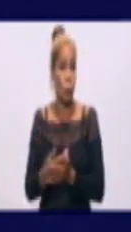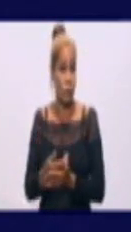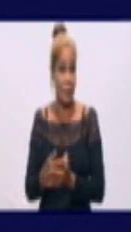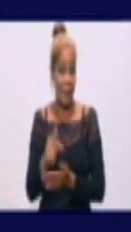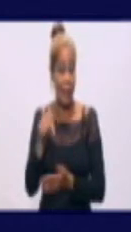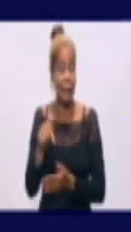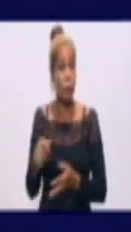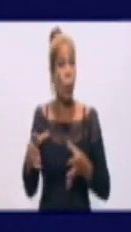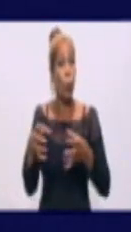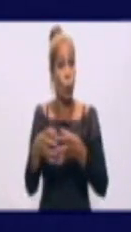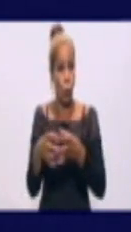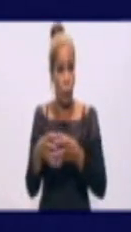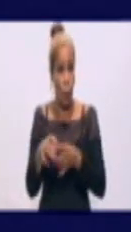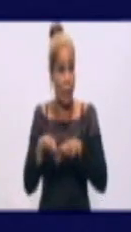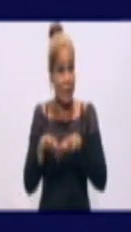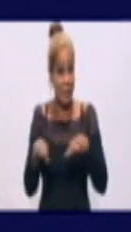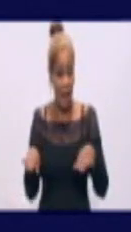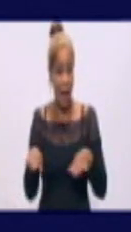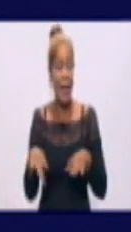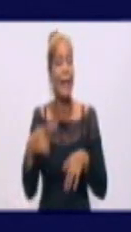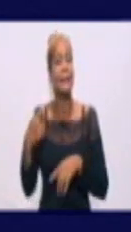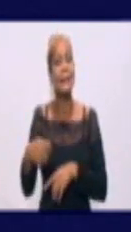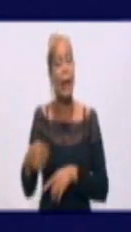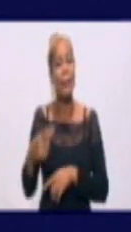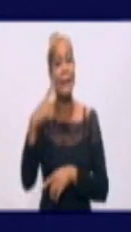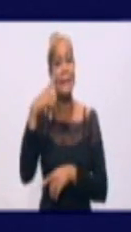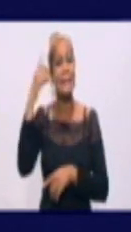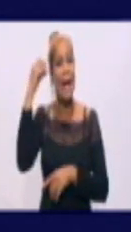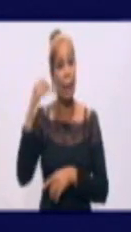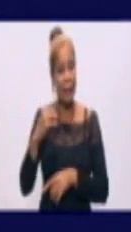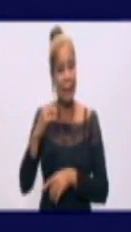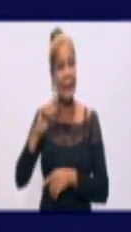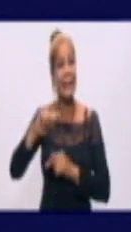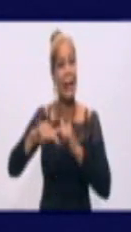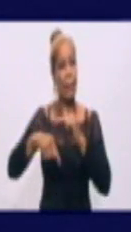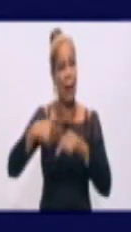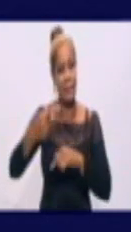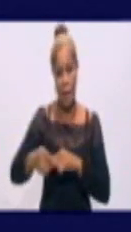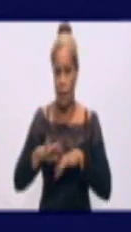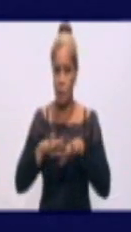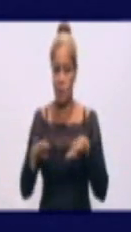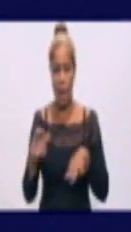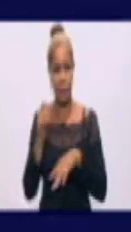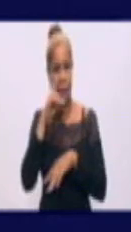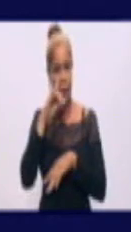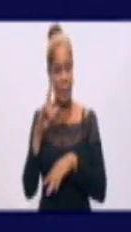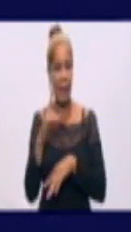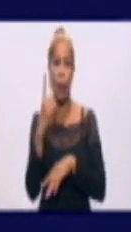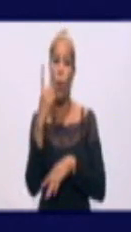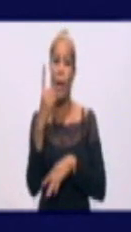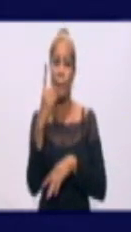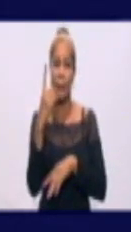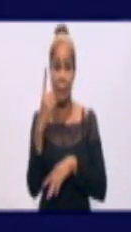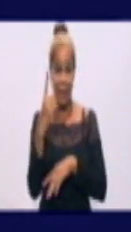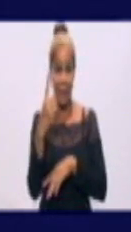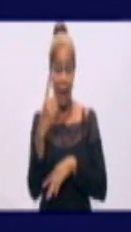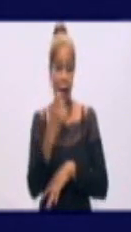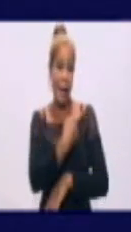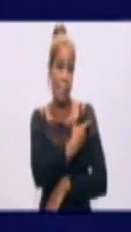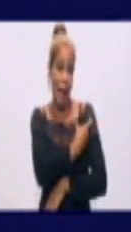estos grupos, deben conocer que mañana nosotros culminamos con la primera fase, o sea, la primera